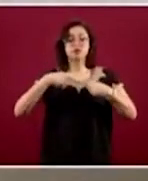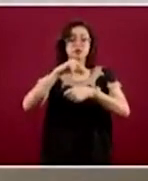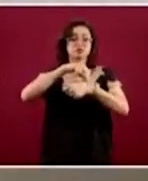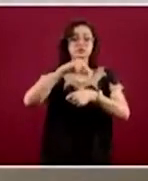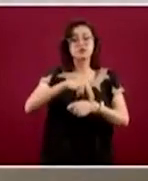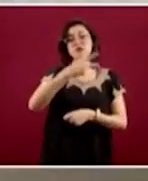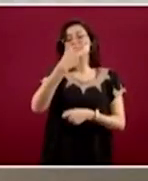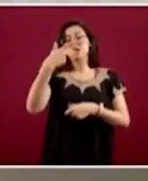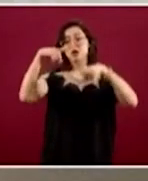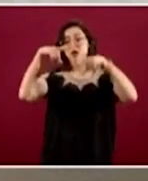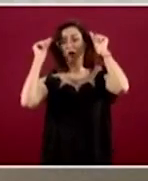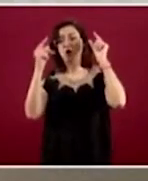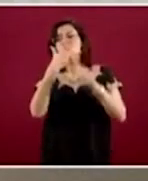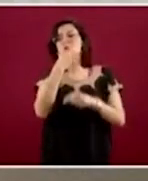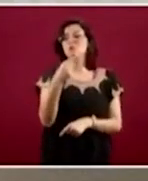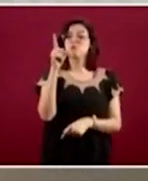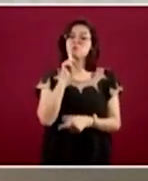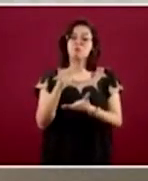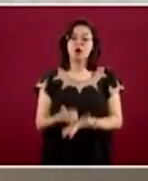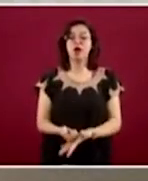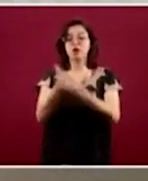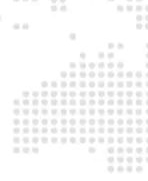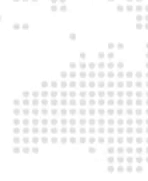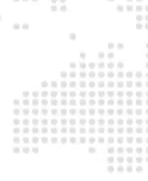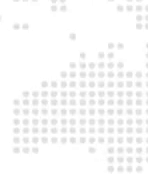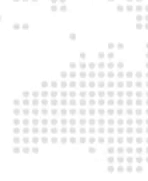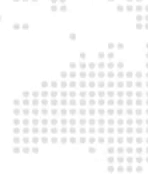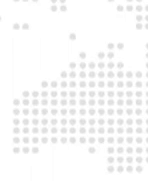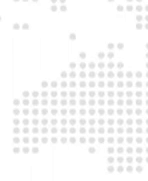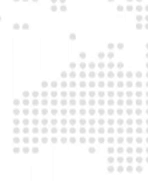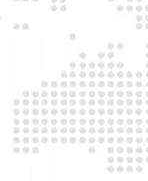al manejo de esta entidad patológica.